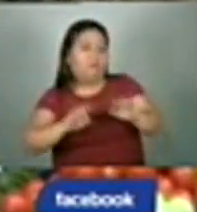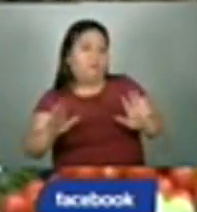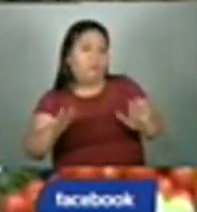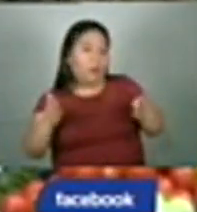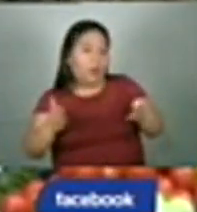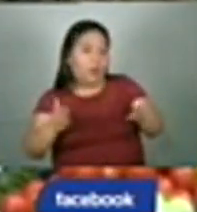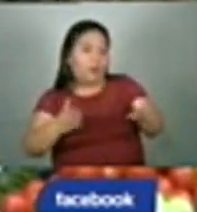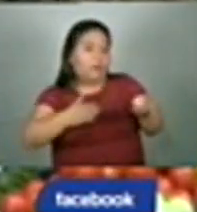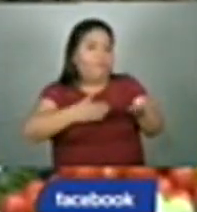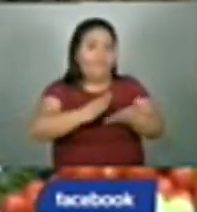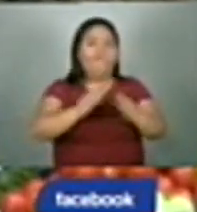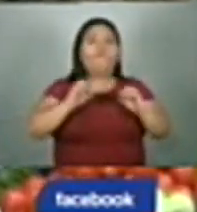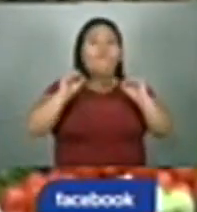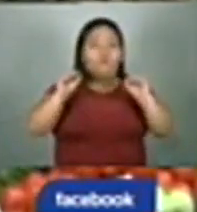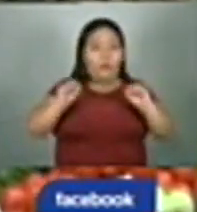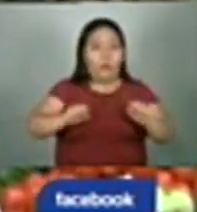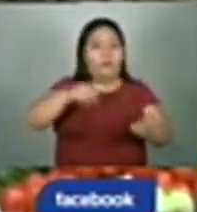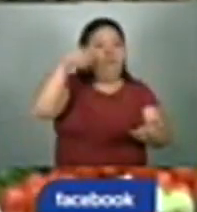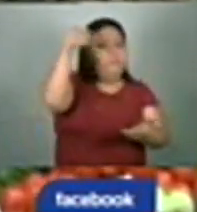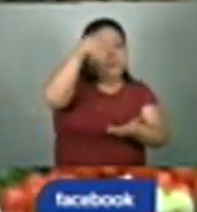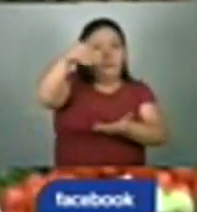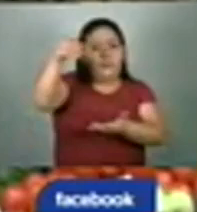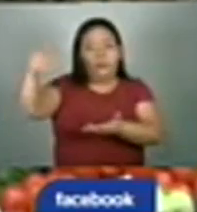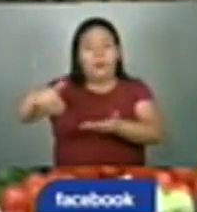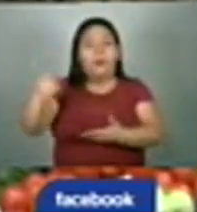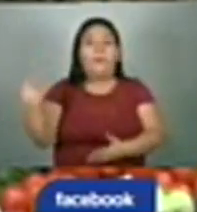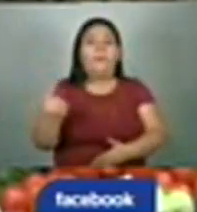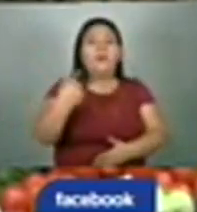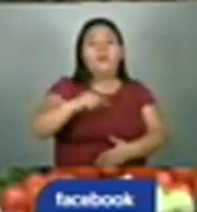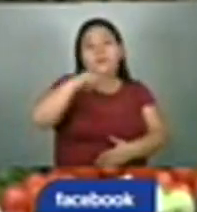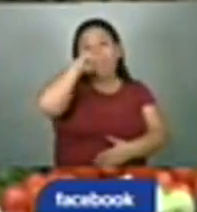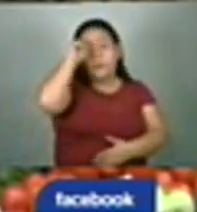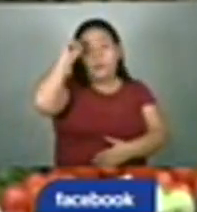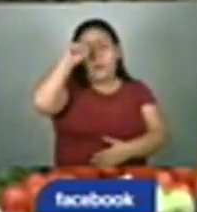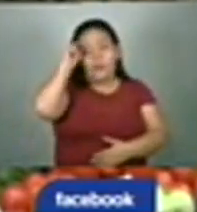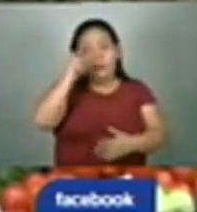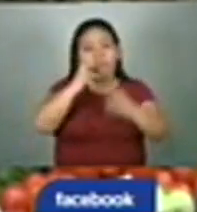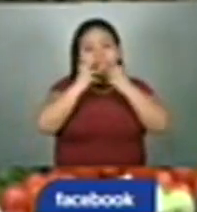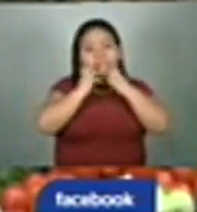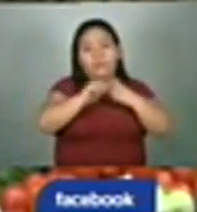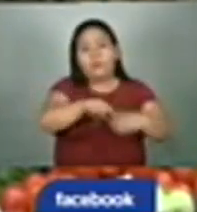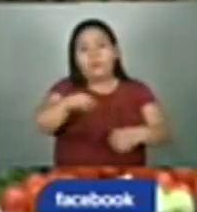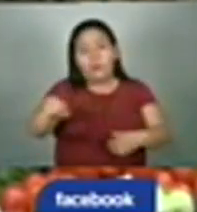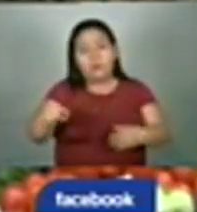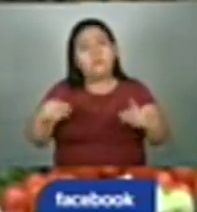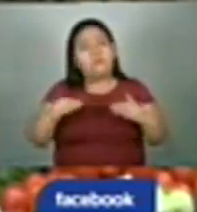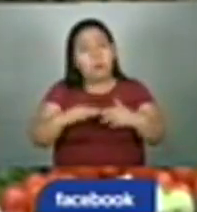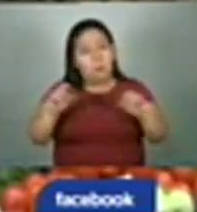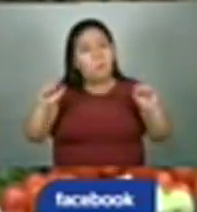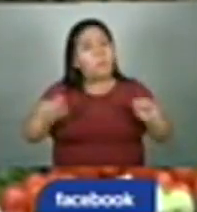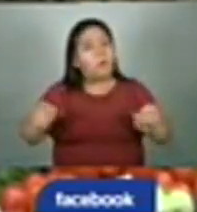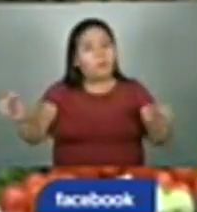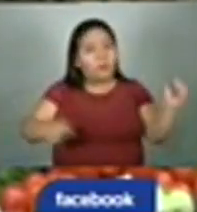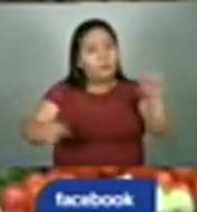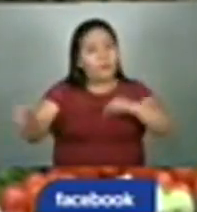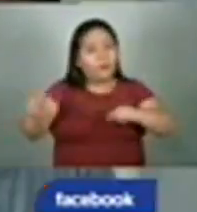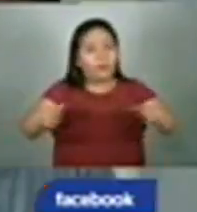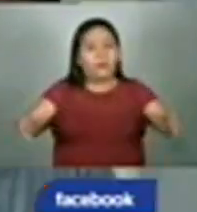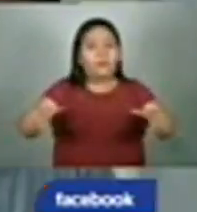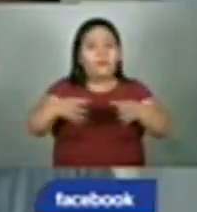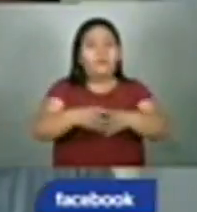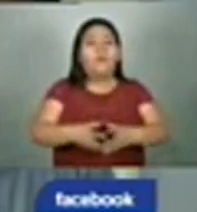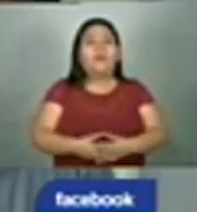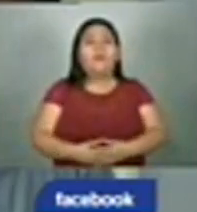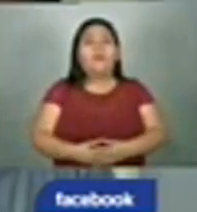ayudar es a llegar a 30 mil nuevos agricultores, los más vulnerables y traerlos a esta cadena de